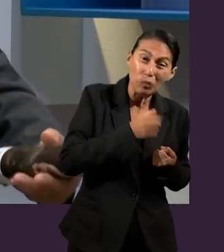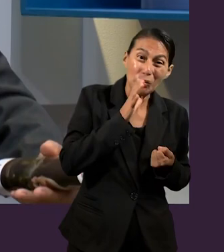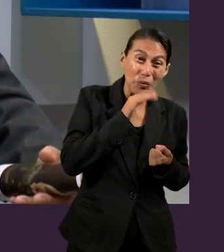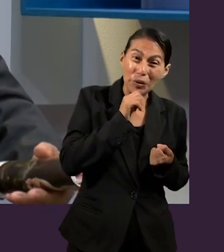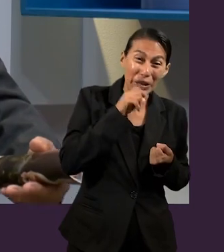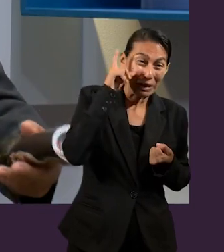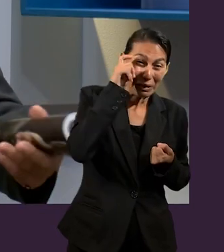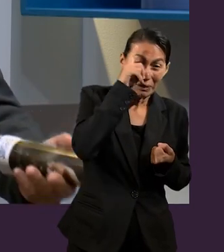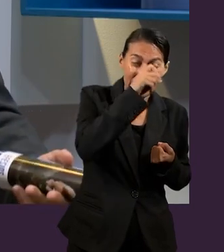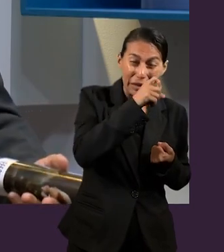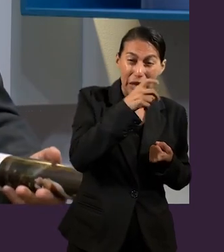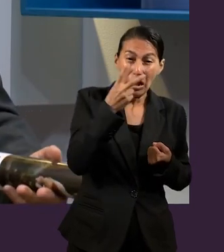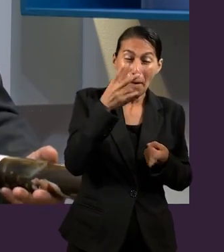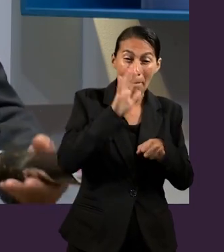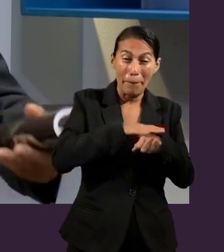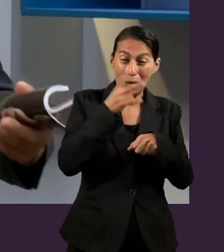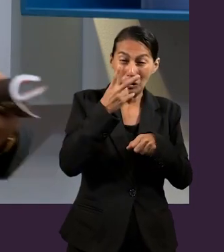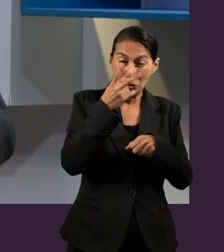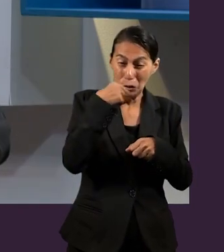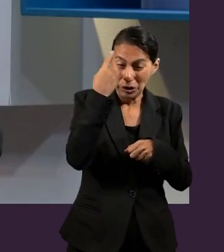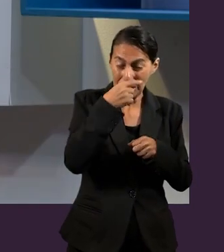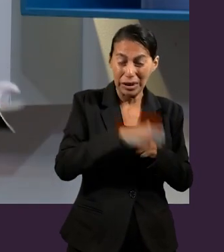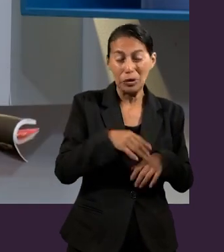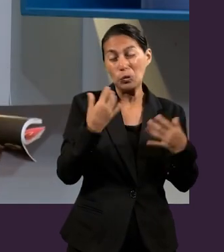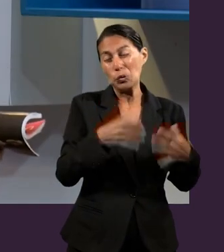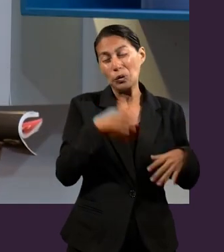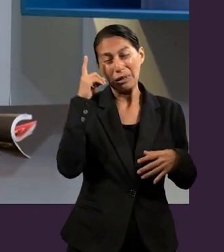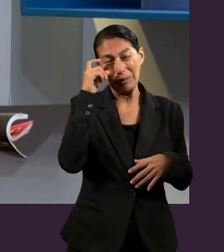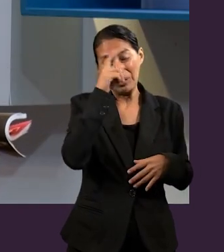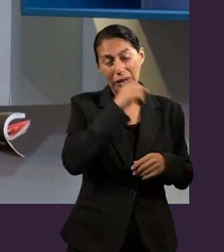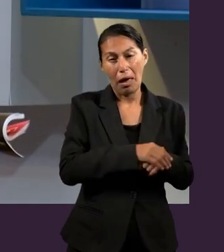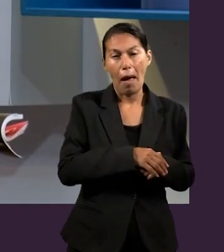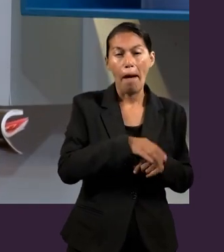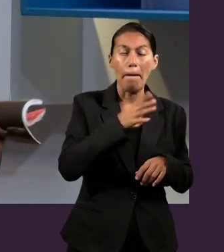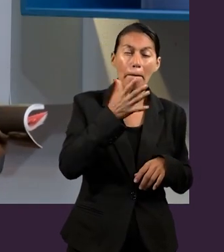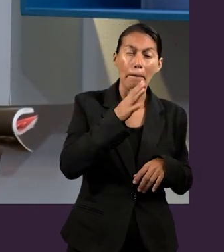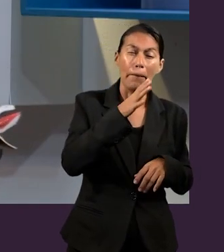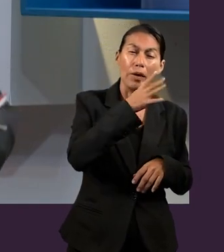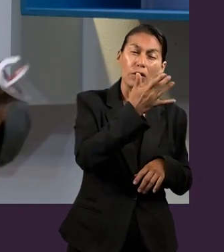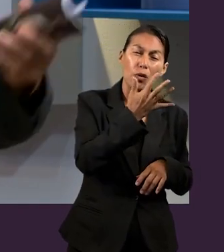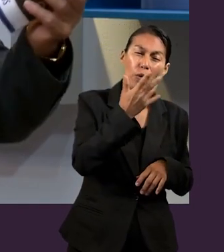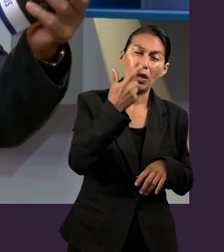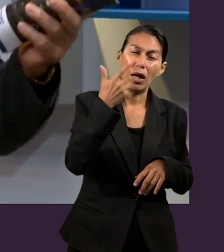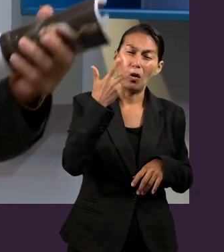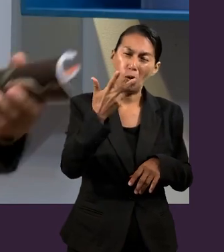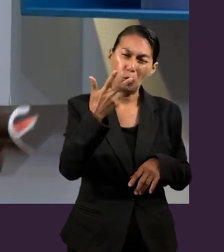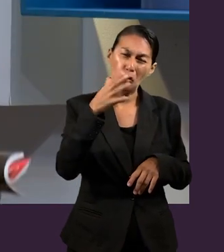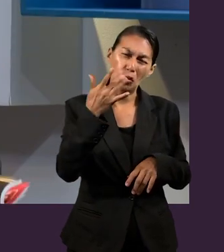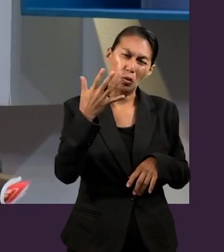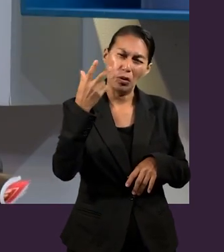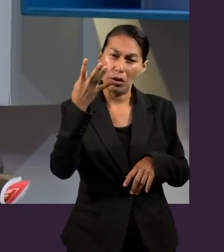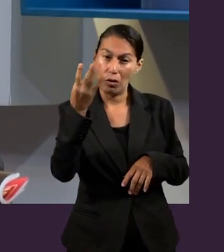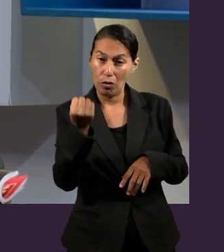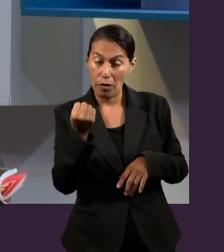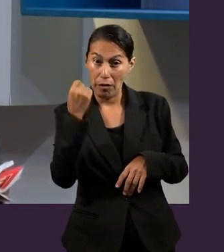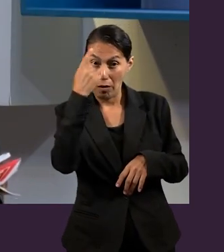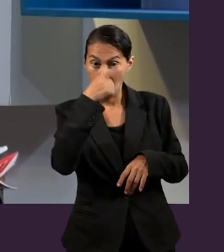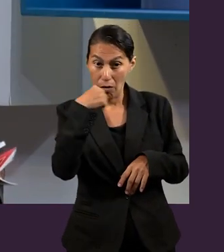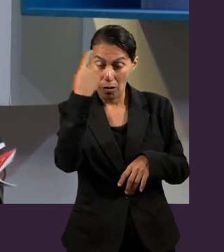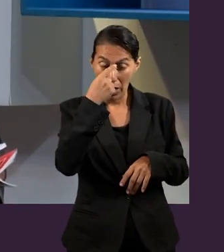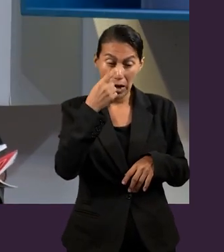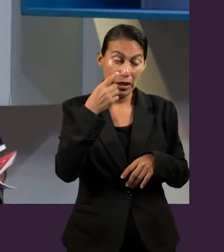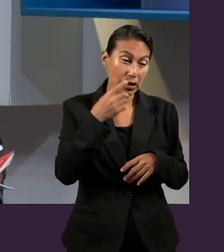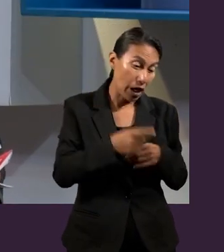dormía, pero una situación tremenda. Más de dos días, más de 58, 59 horas